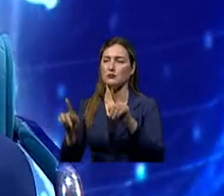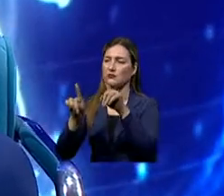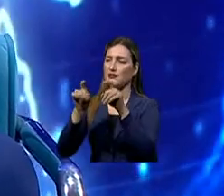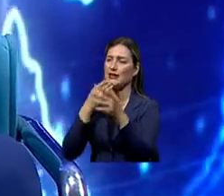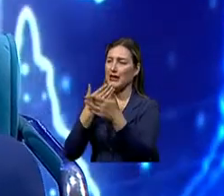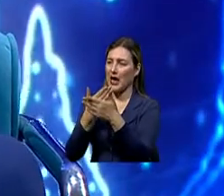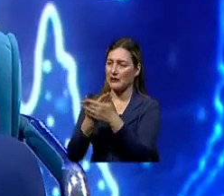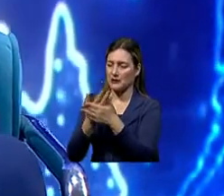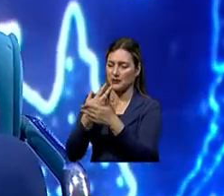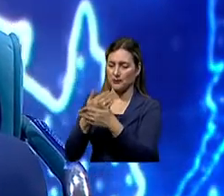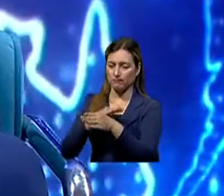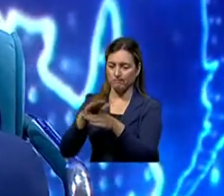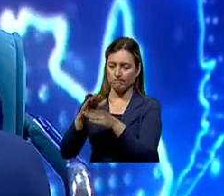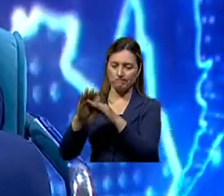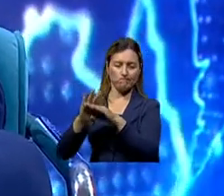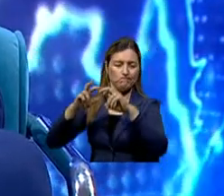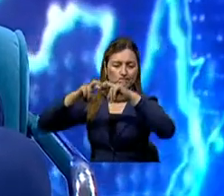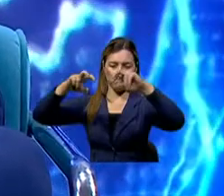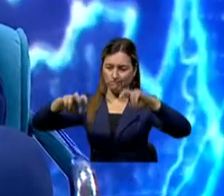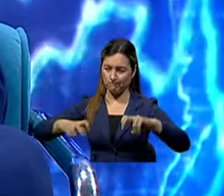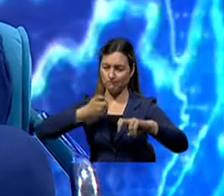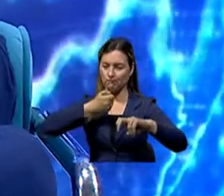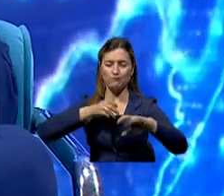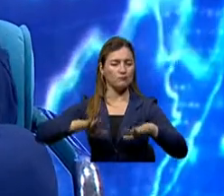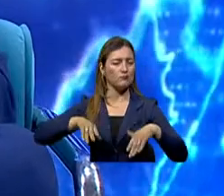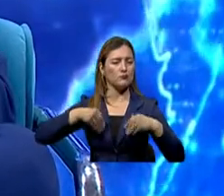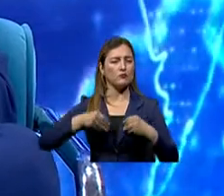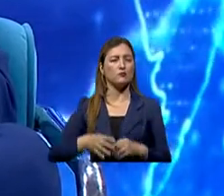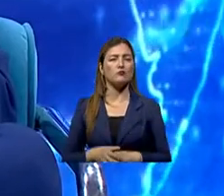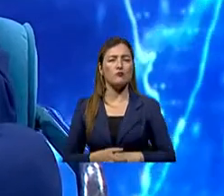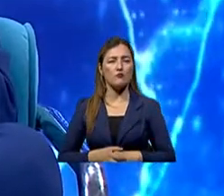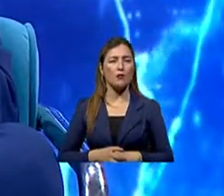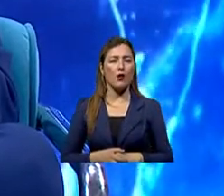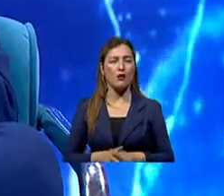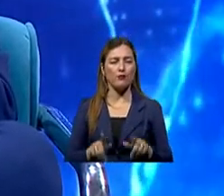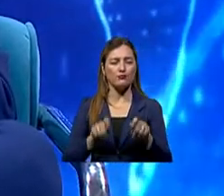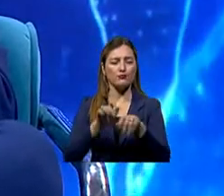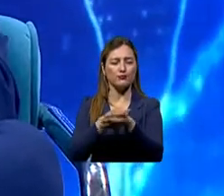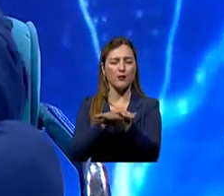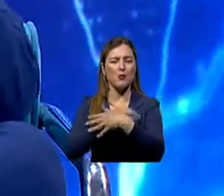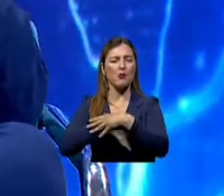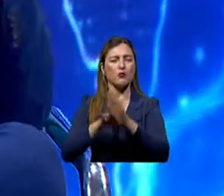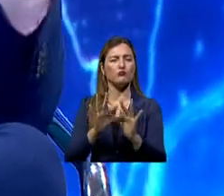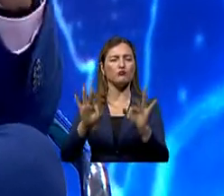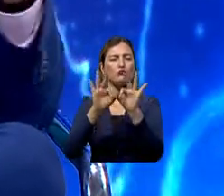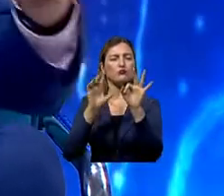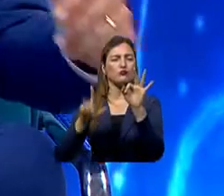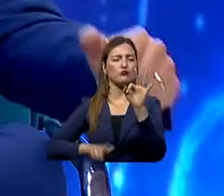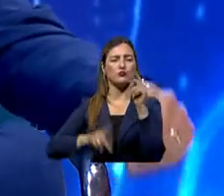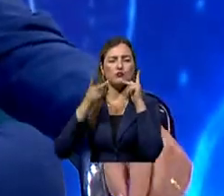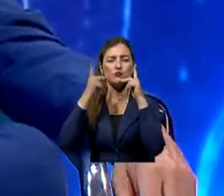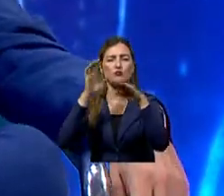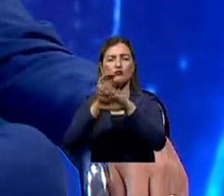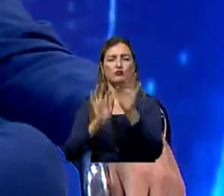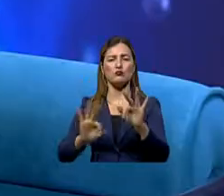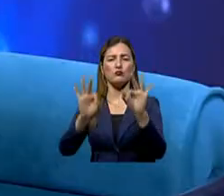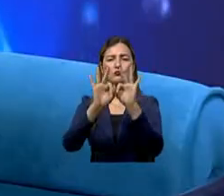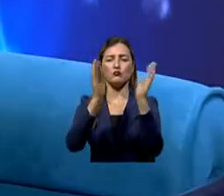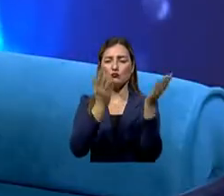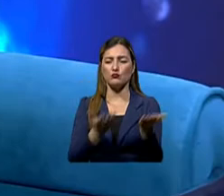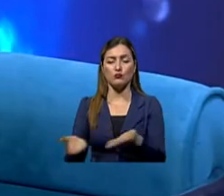¿Qué tan importante es conocer la prevención y qué tan importante es esto dentro de la salud pública del Ecuador? Bienvenido.